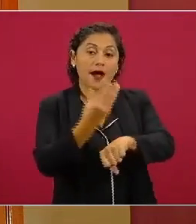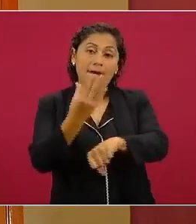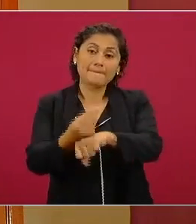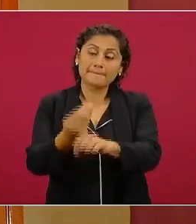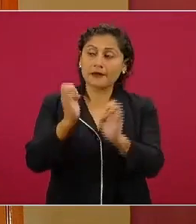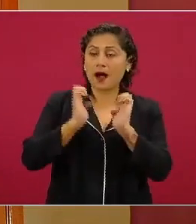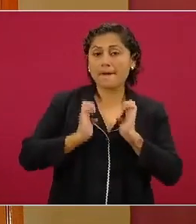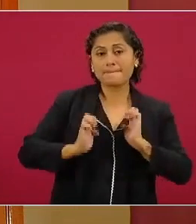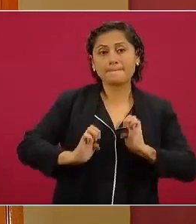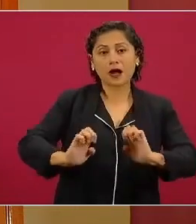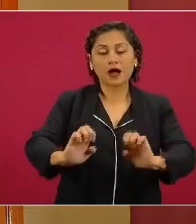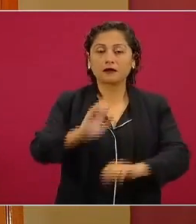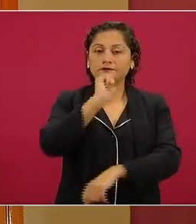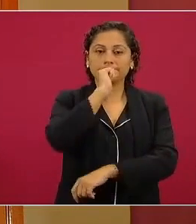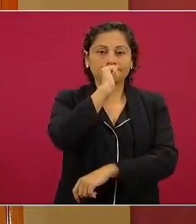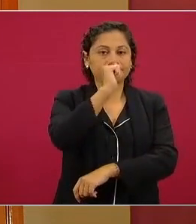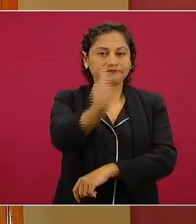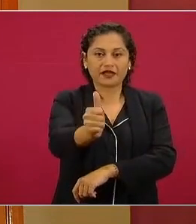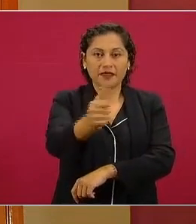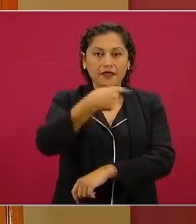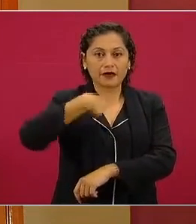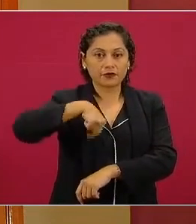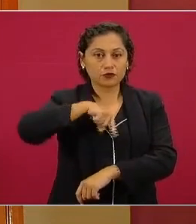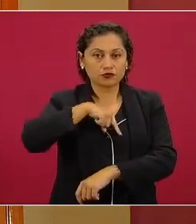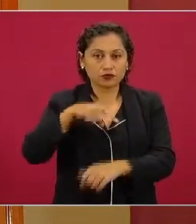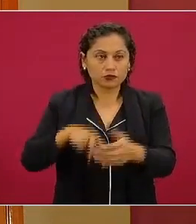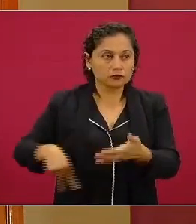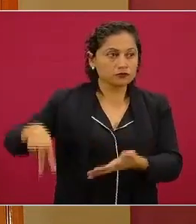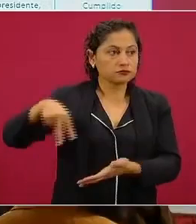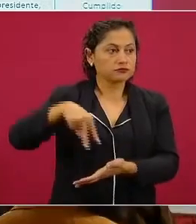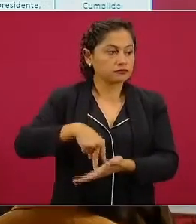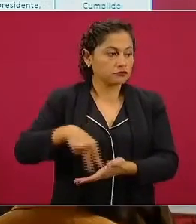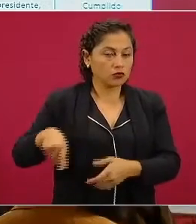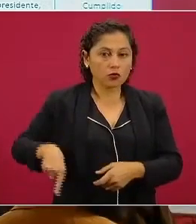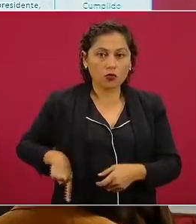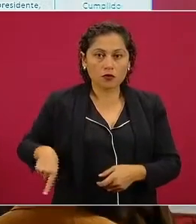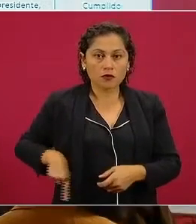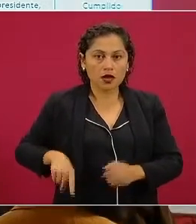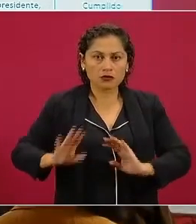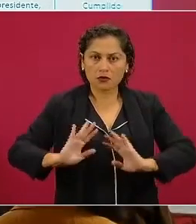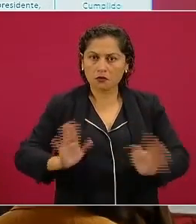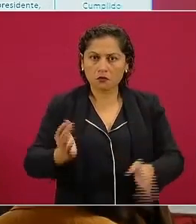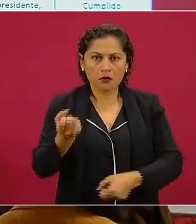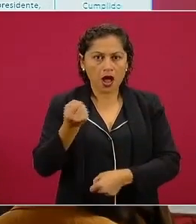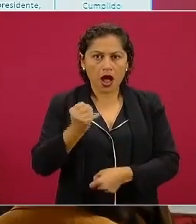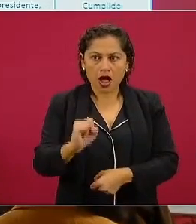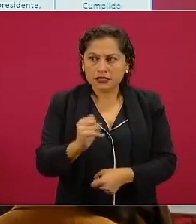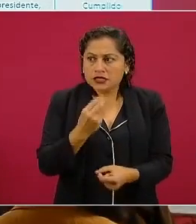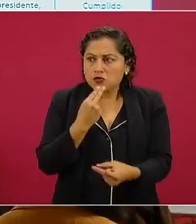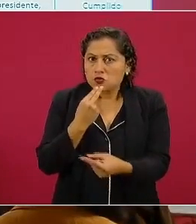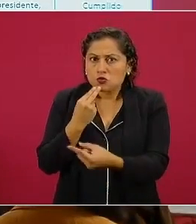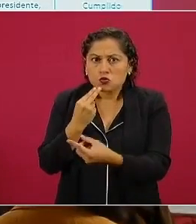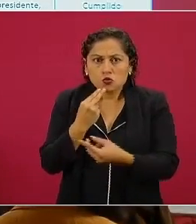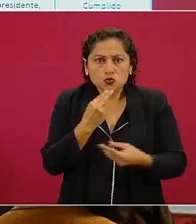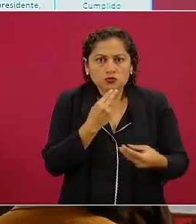Estamos utilizando todo lo que se encontró que además es bastante.